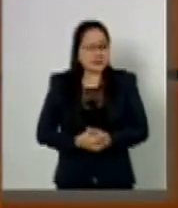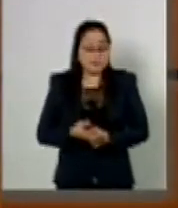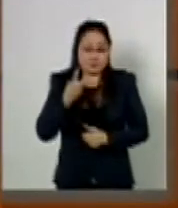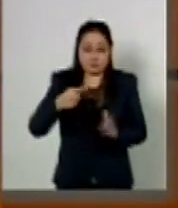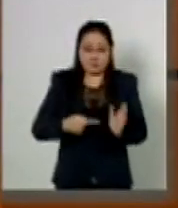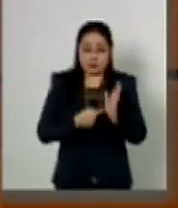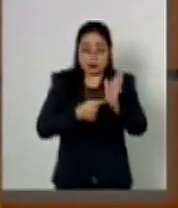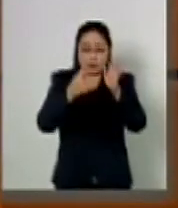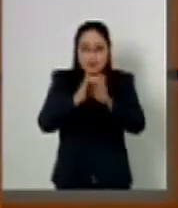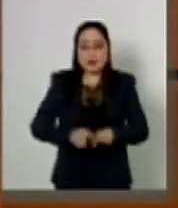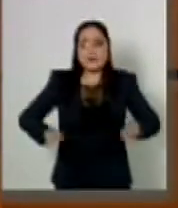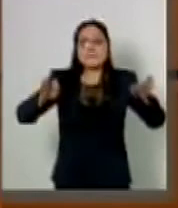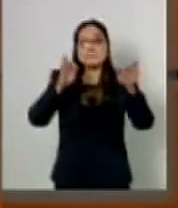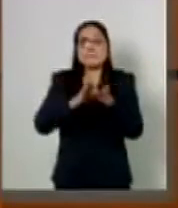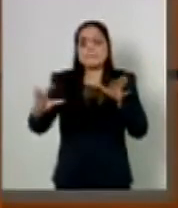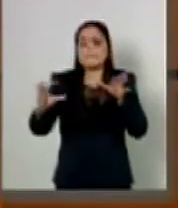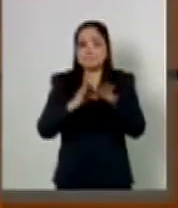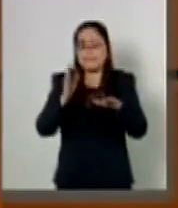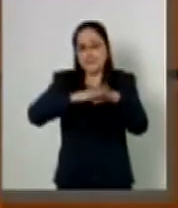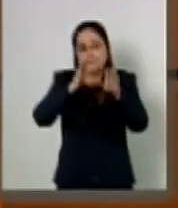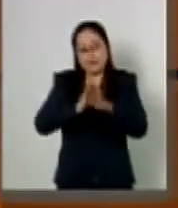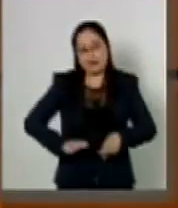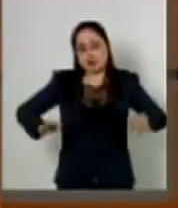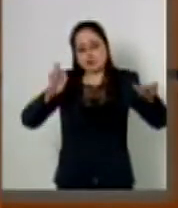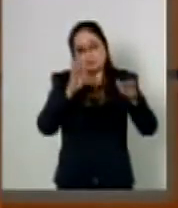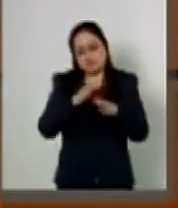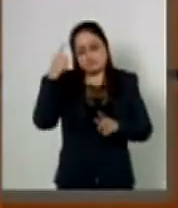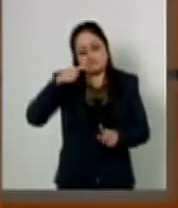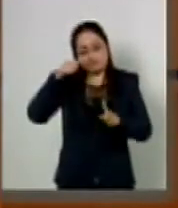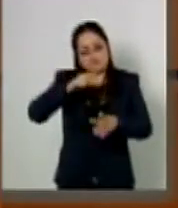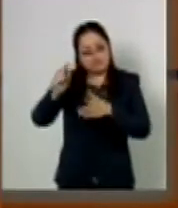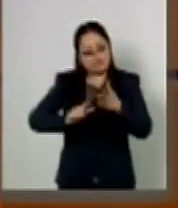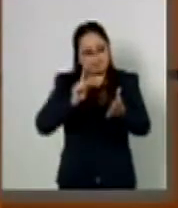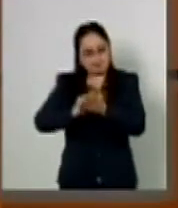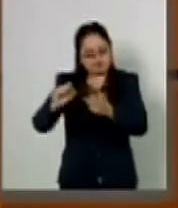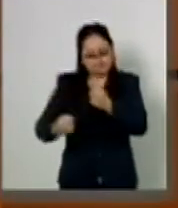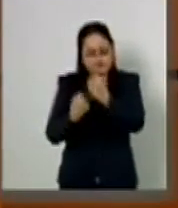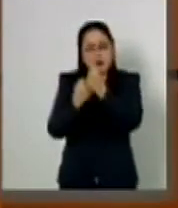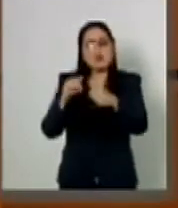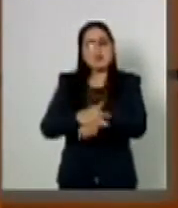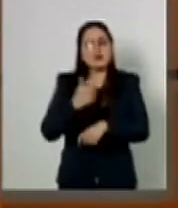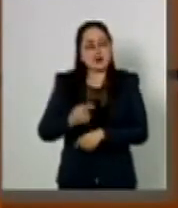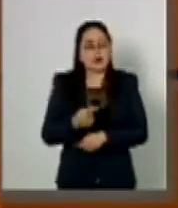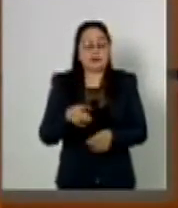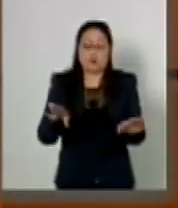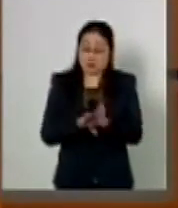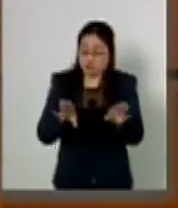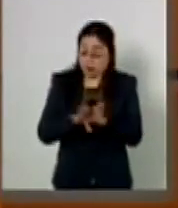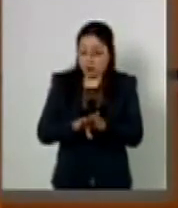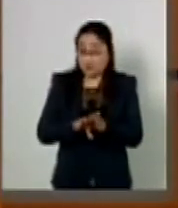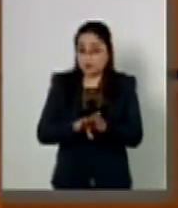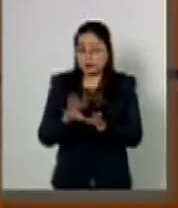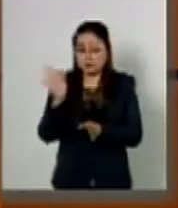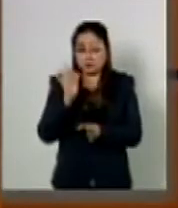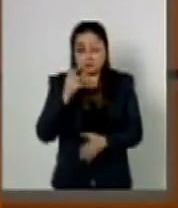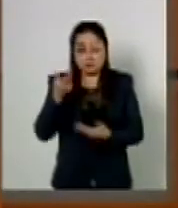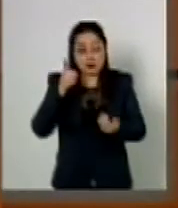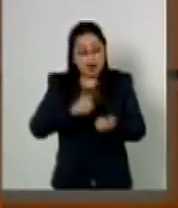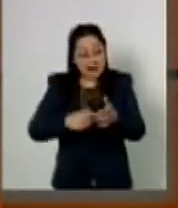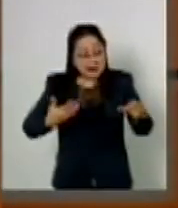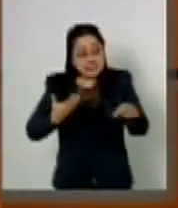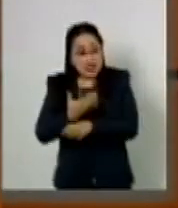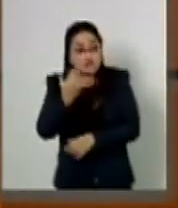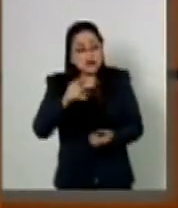premisa fundamental de la ley, pues queda claro que a medida en que los estados y